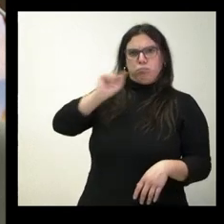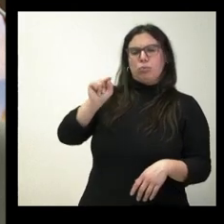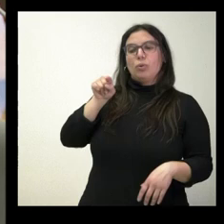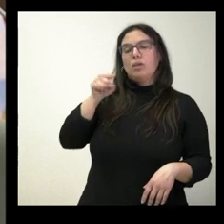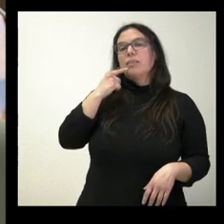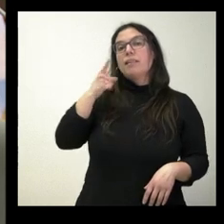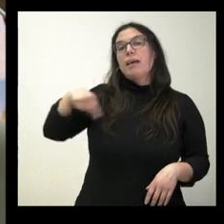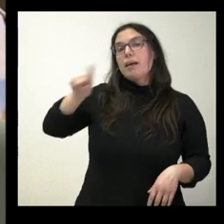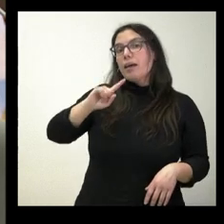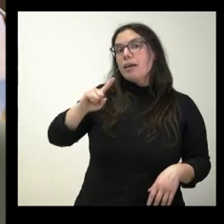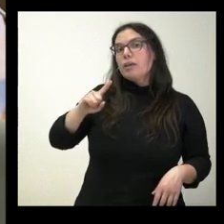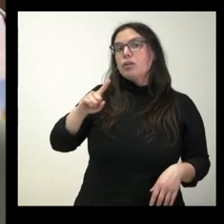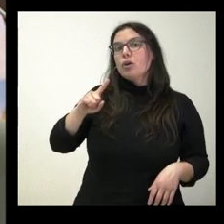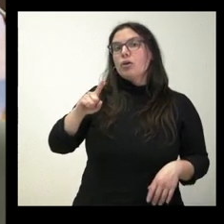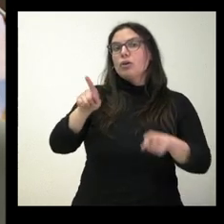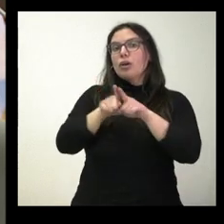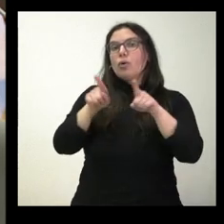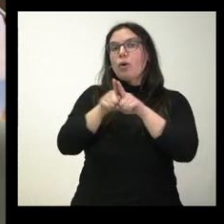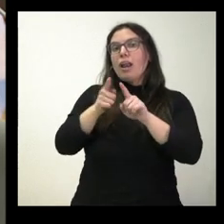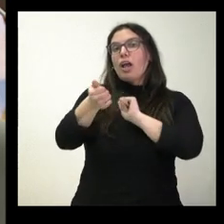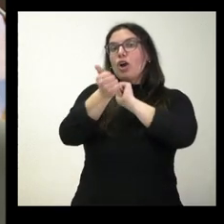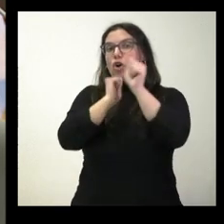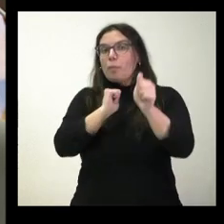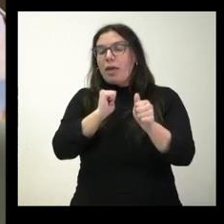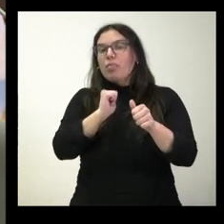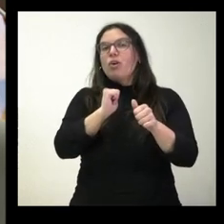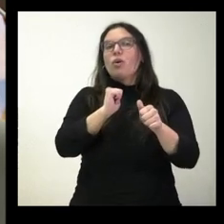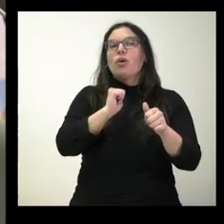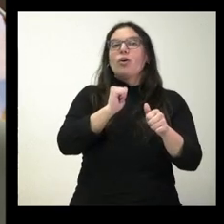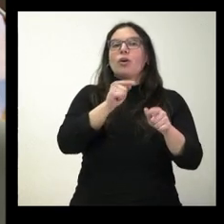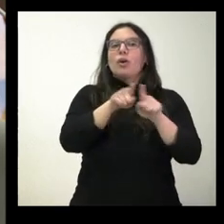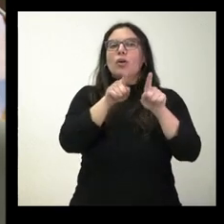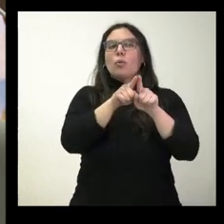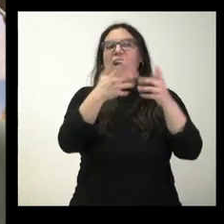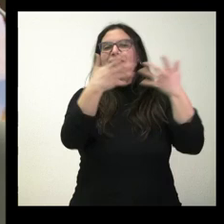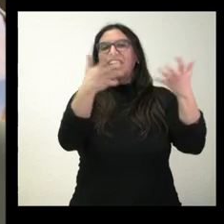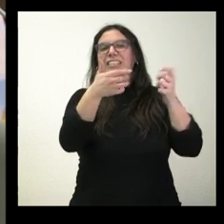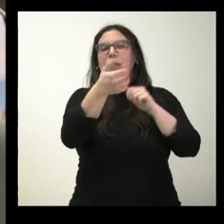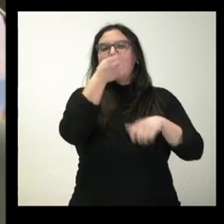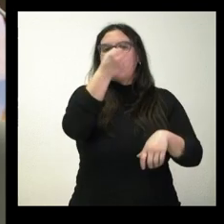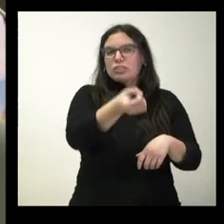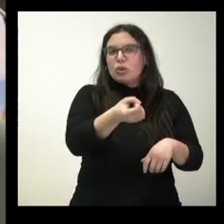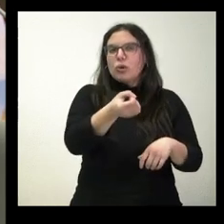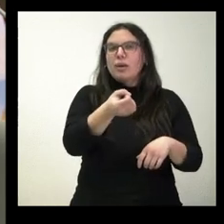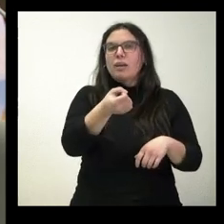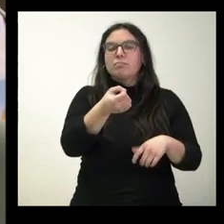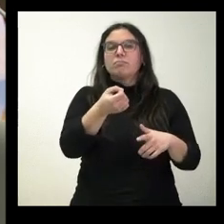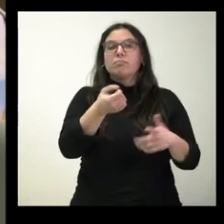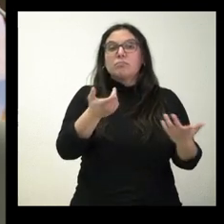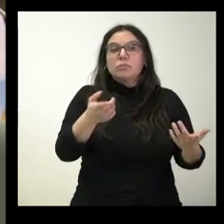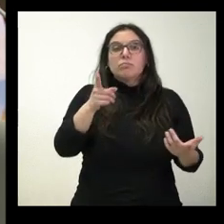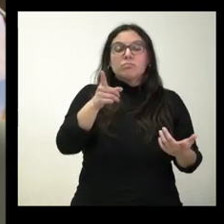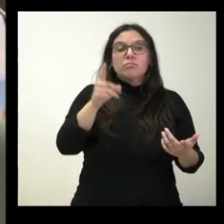se estaba plegando las consignas del PSOE y del Grupo Prisa. No sé si tiene alguna relación que hacer a estas